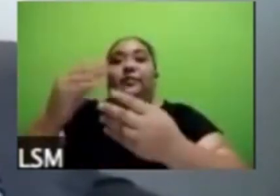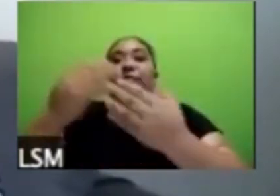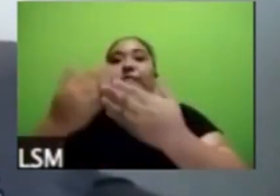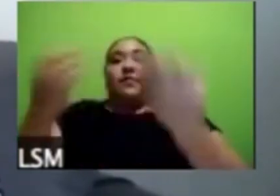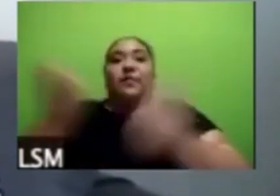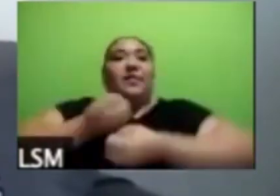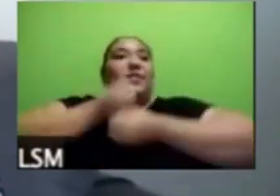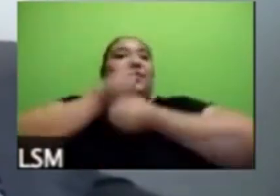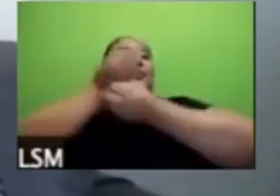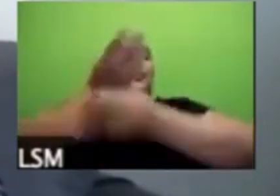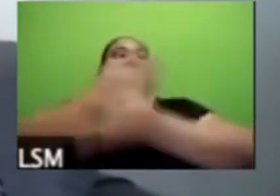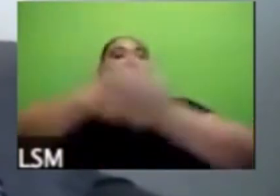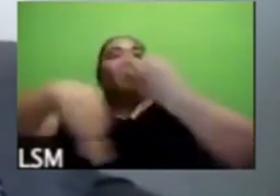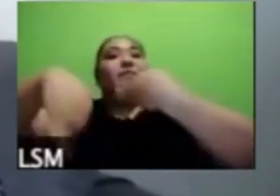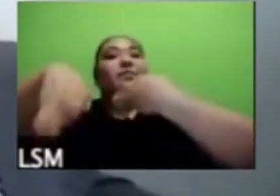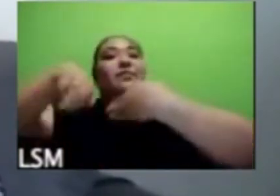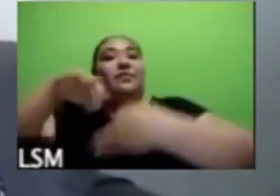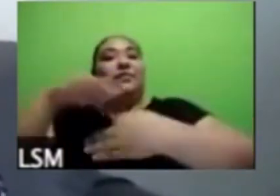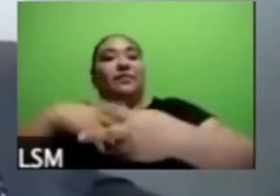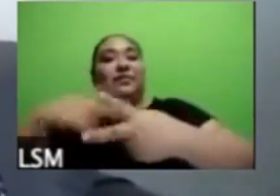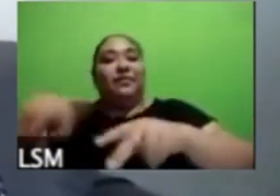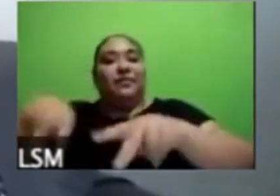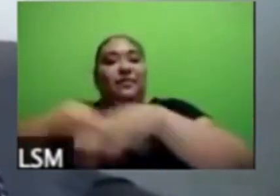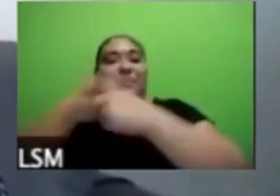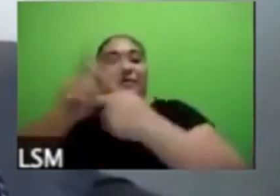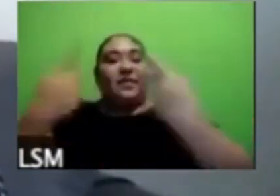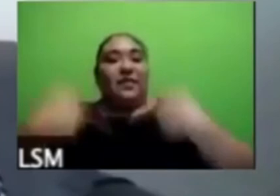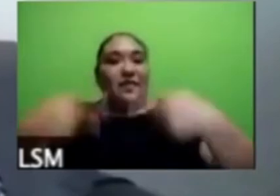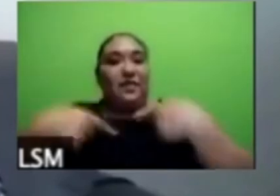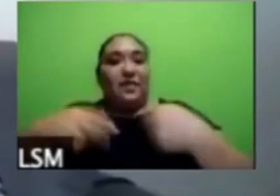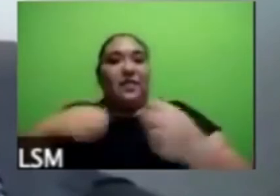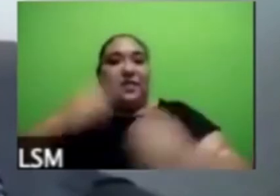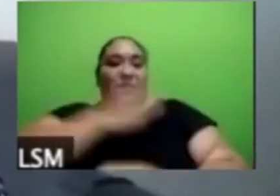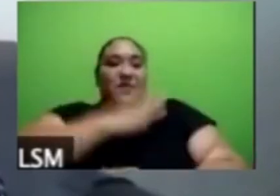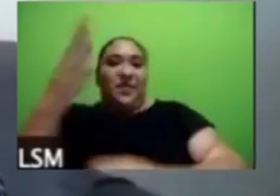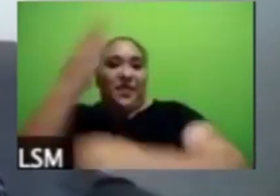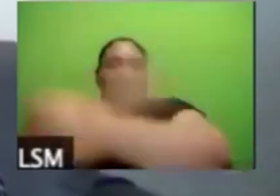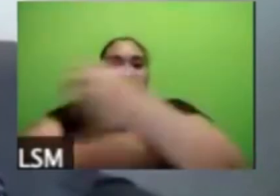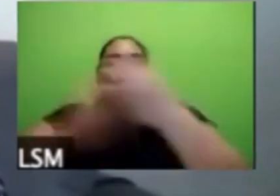a todas las personas que nos han estado viendo y escuchando una muy buena tarde muchas gracias